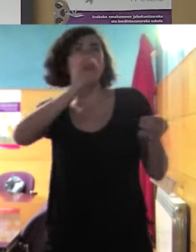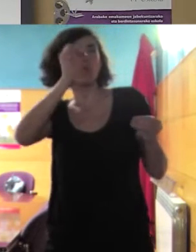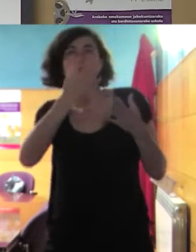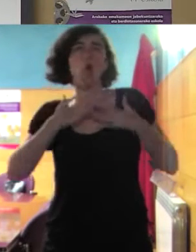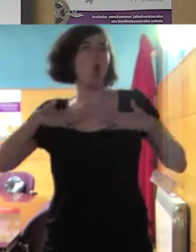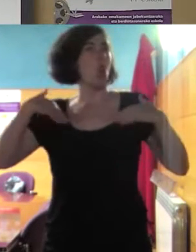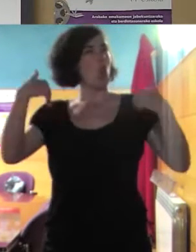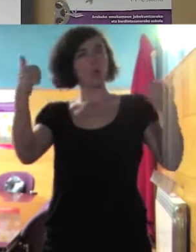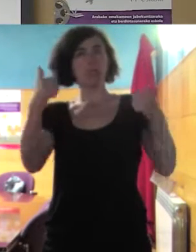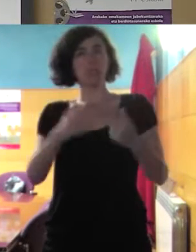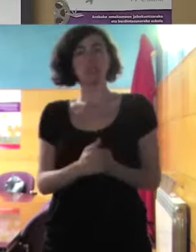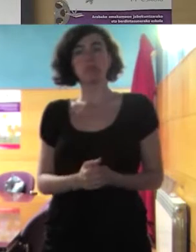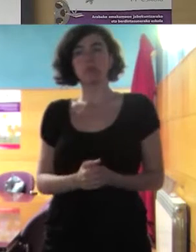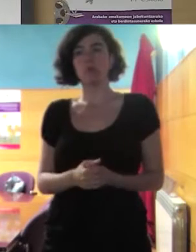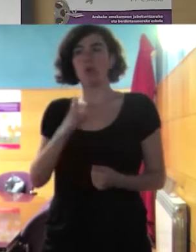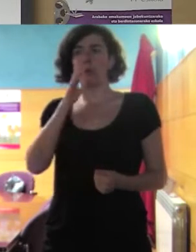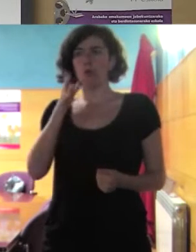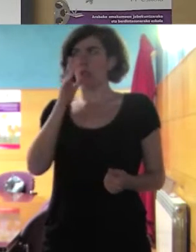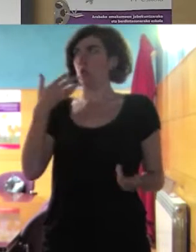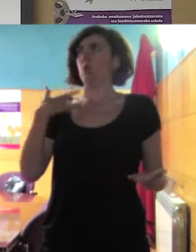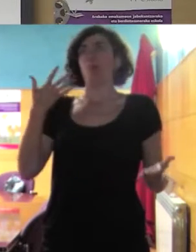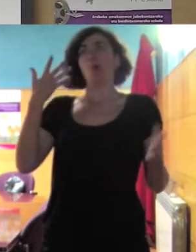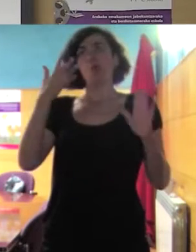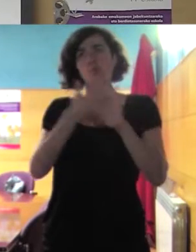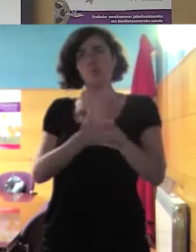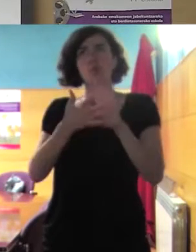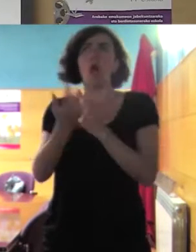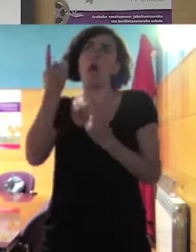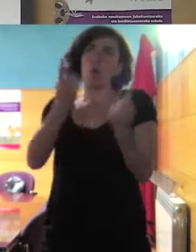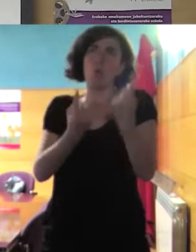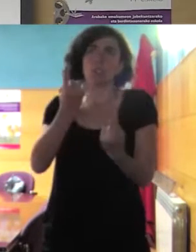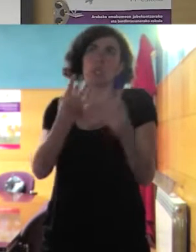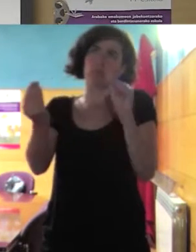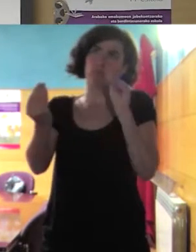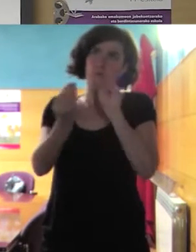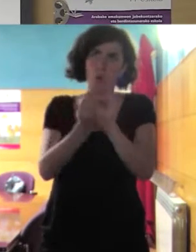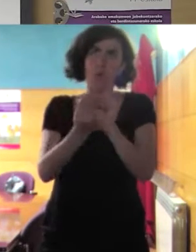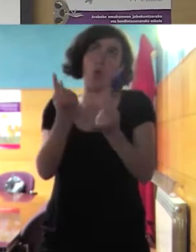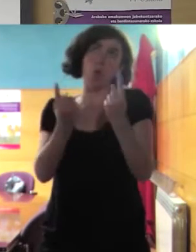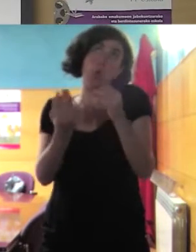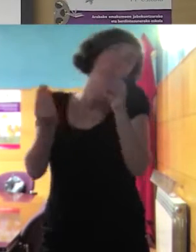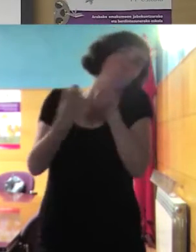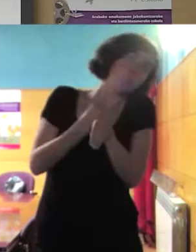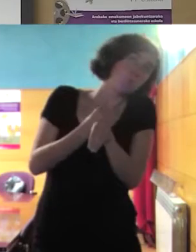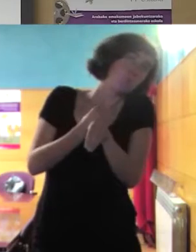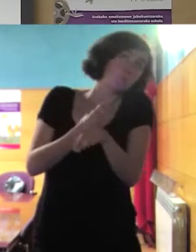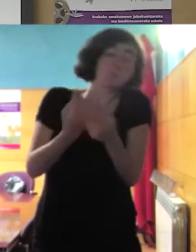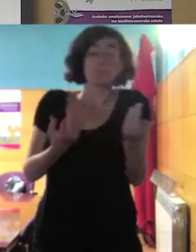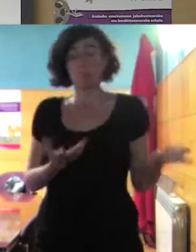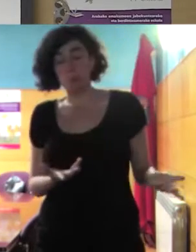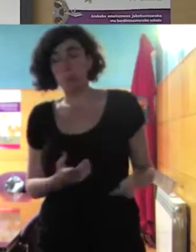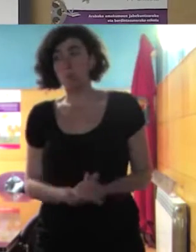que os venga bien porque he dicho cosas que os han parecido mejor regular o menos bien